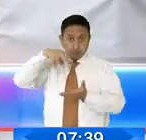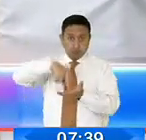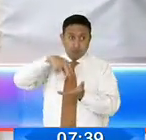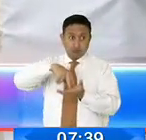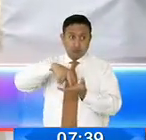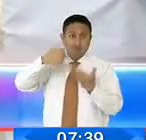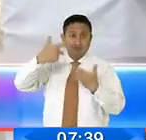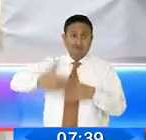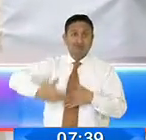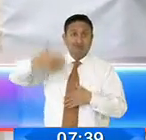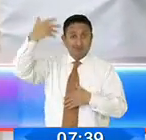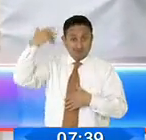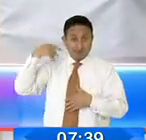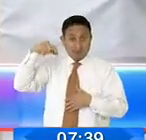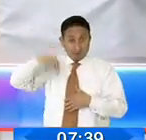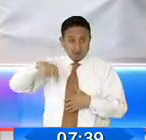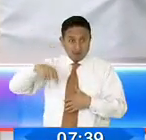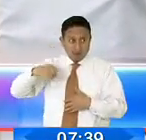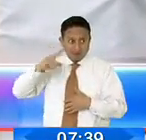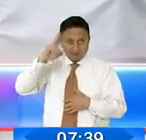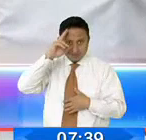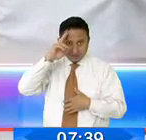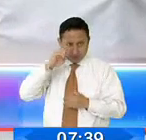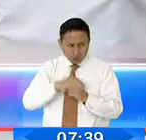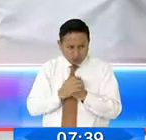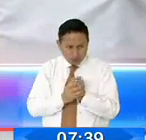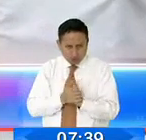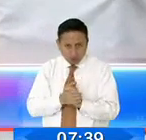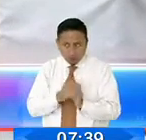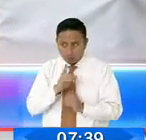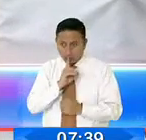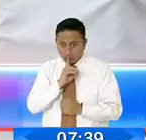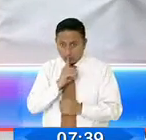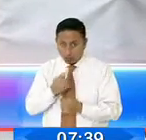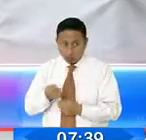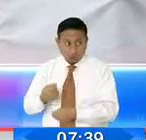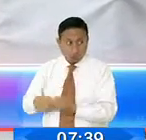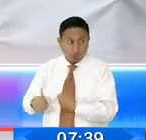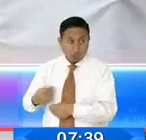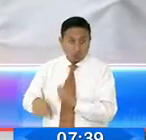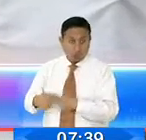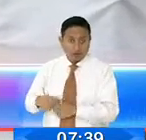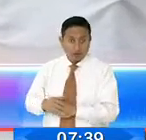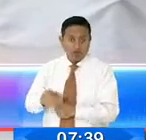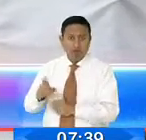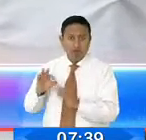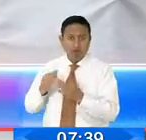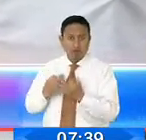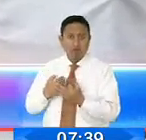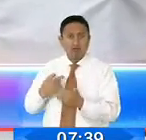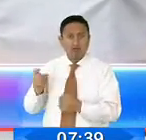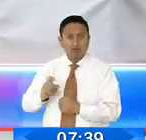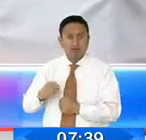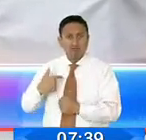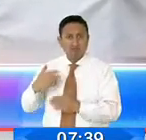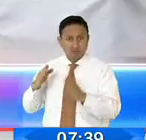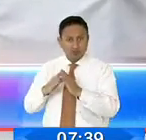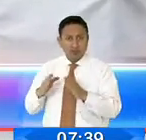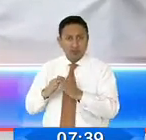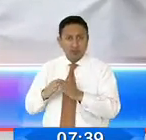tenían personas que los estaban comercializando indebidamente a familias desesperadas que necesitaban